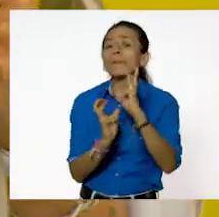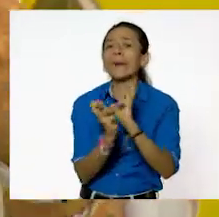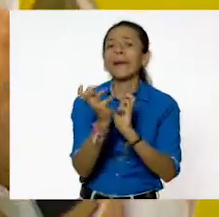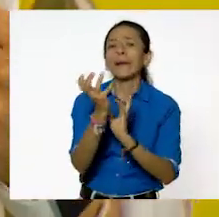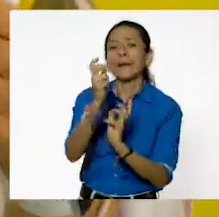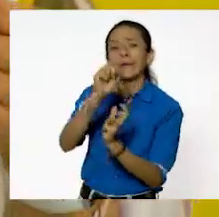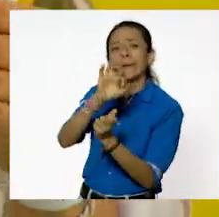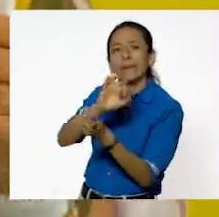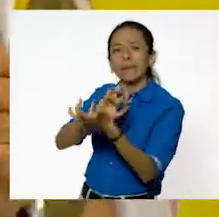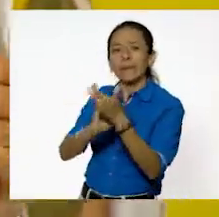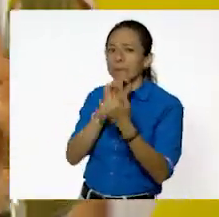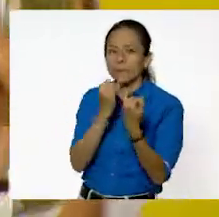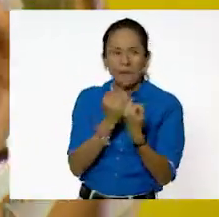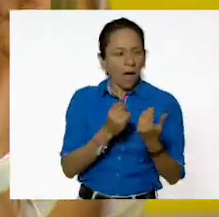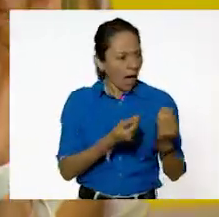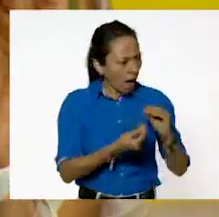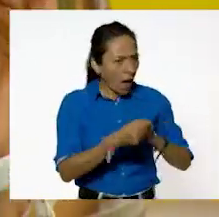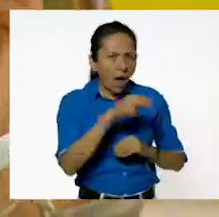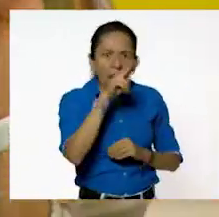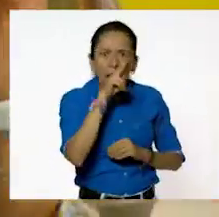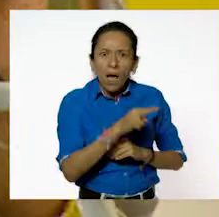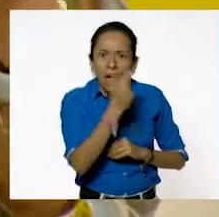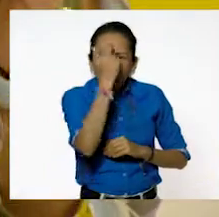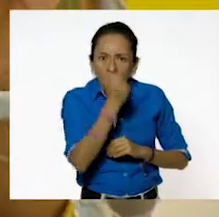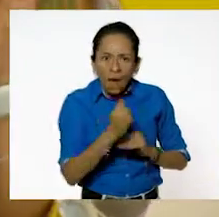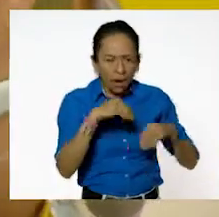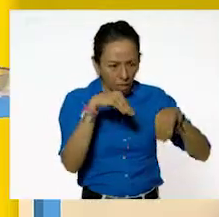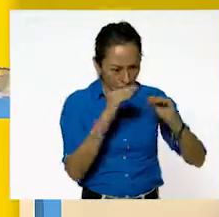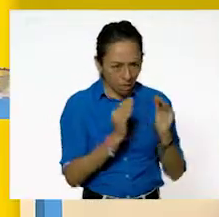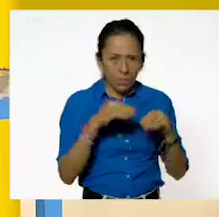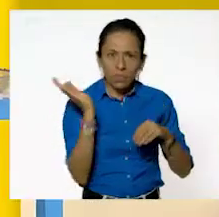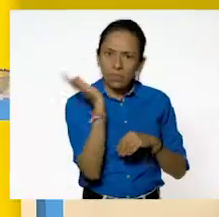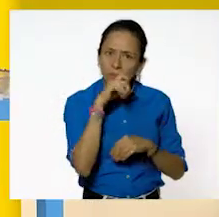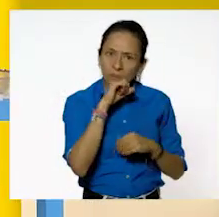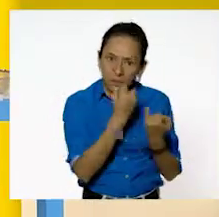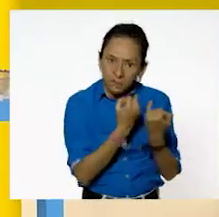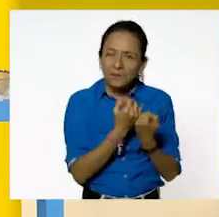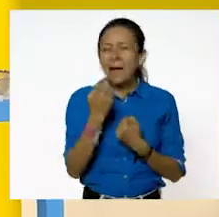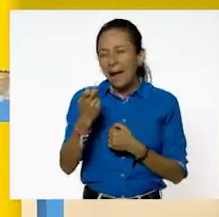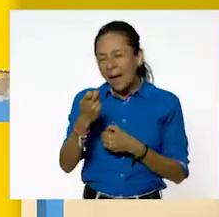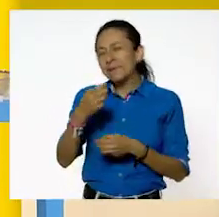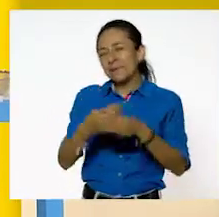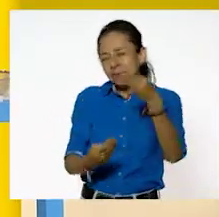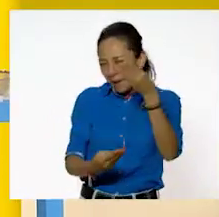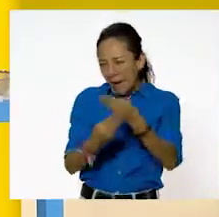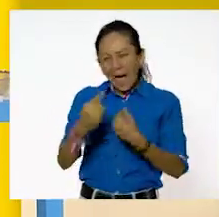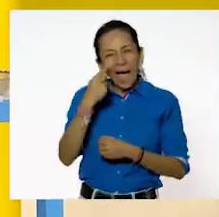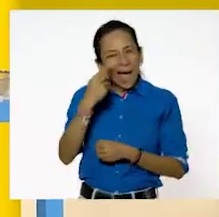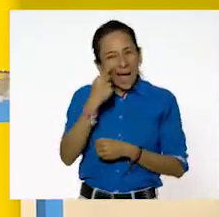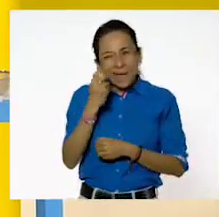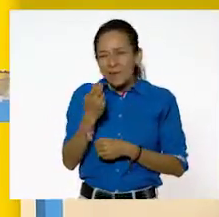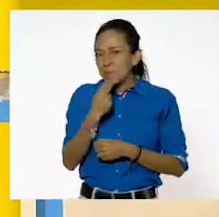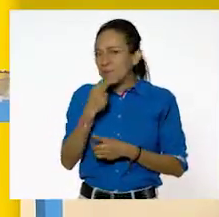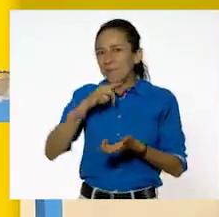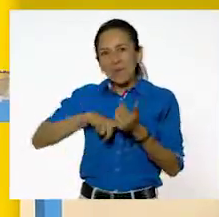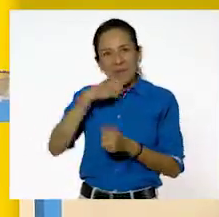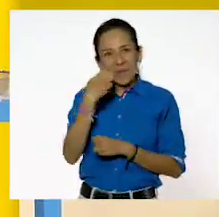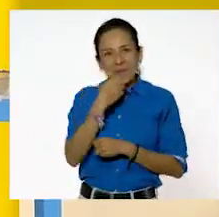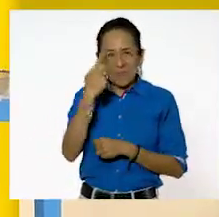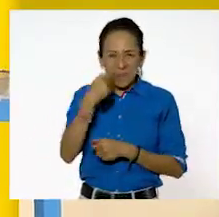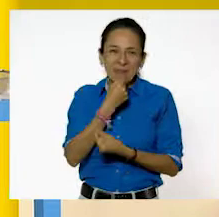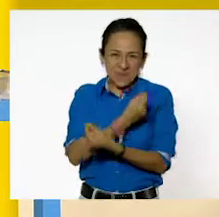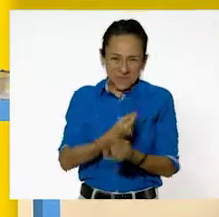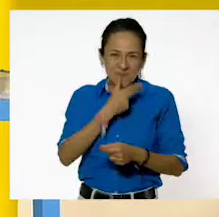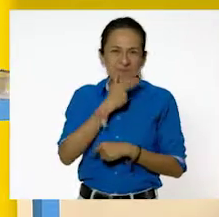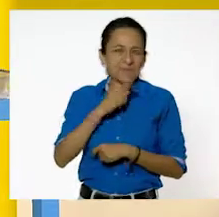Ah, es verdad. La plastilina también es flexible. De hecho, es un material que usamos mucho a veces en la escuela con las niñas y los niños. Es muy